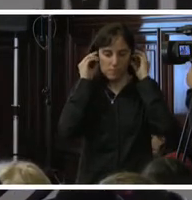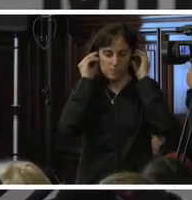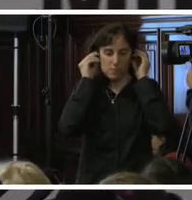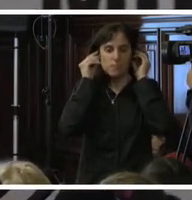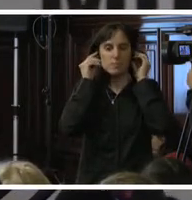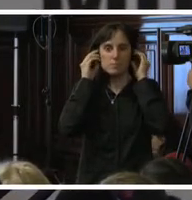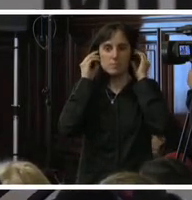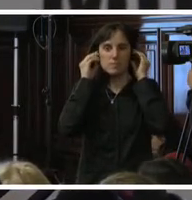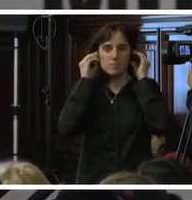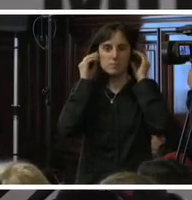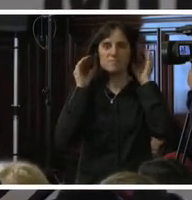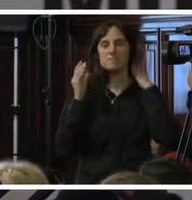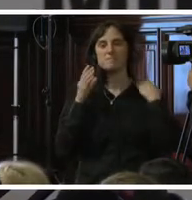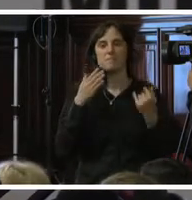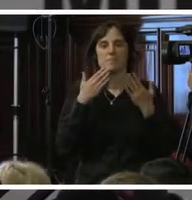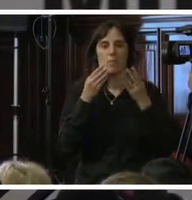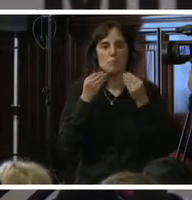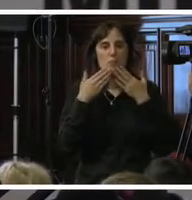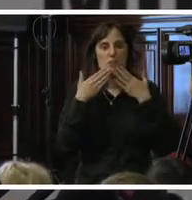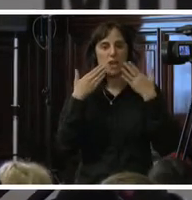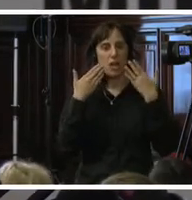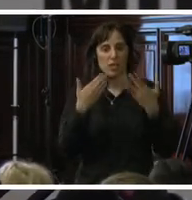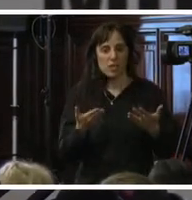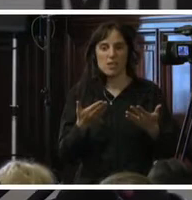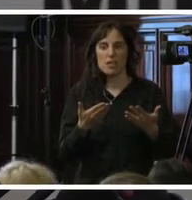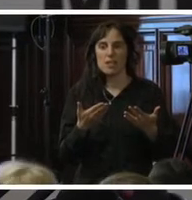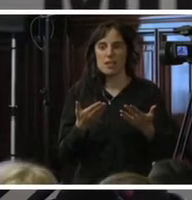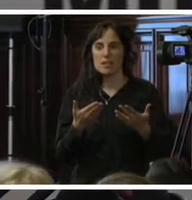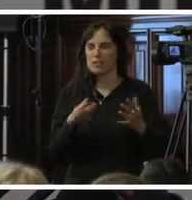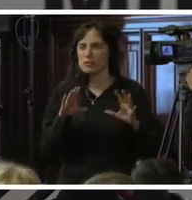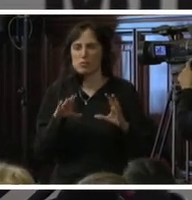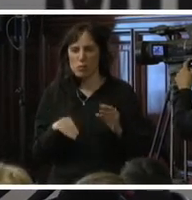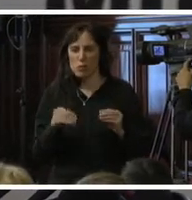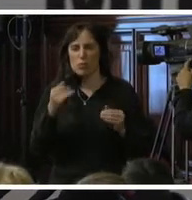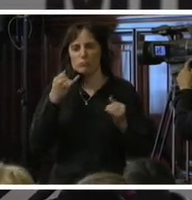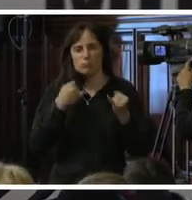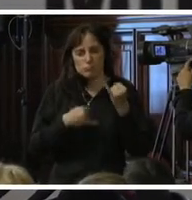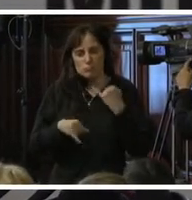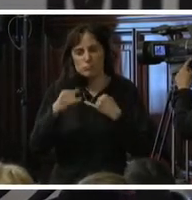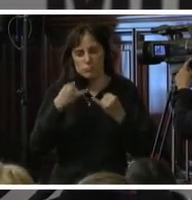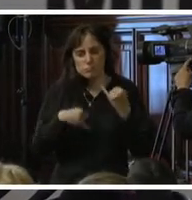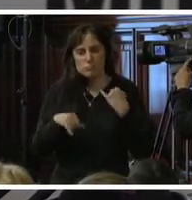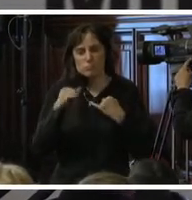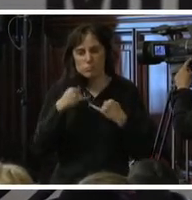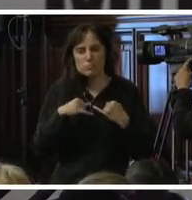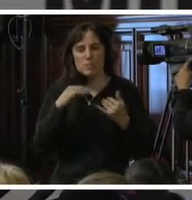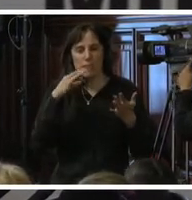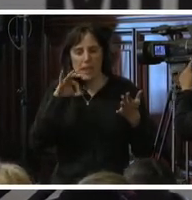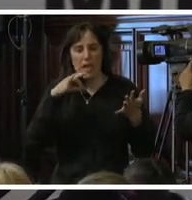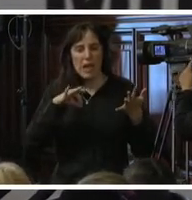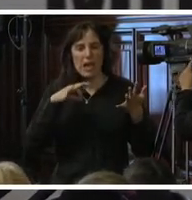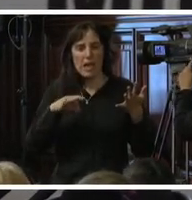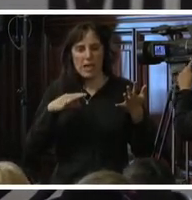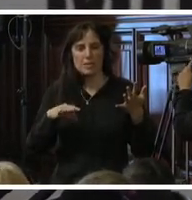Muchísimas gracias por todo lo que se ha descrito como